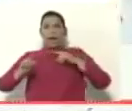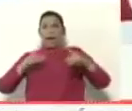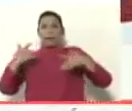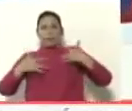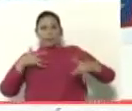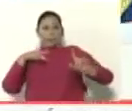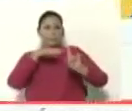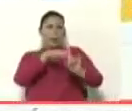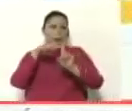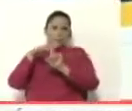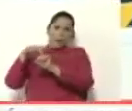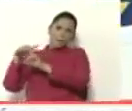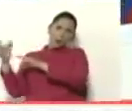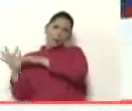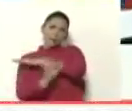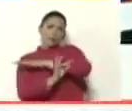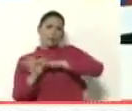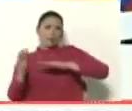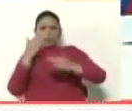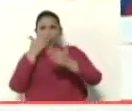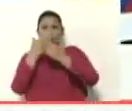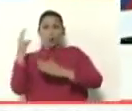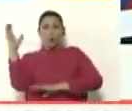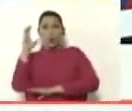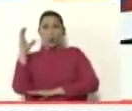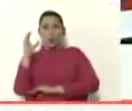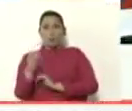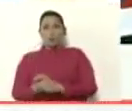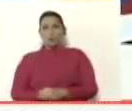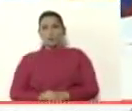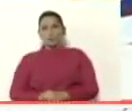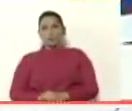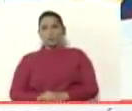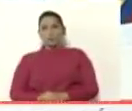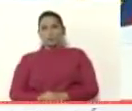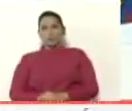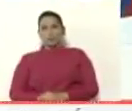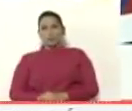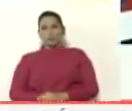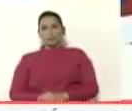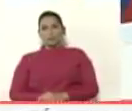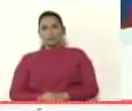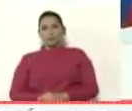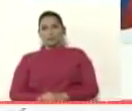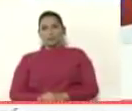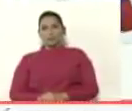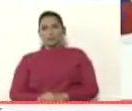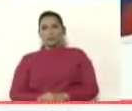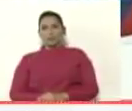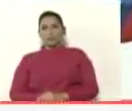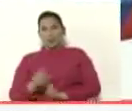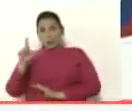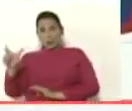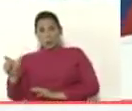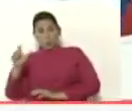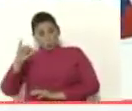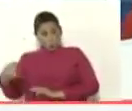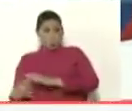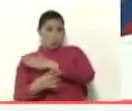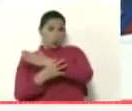violencia a través de la frontera con Cúcuta, de la frontera de Cúcuta y Venezuela. Guaidó decide